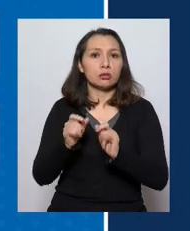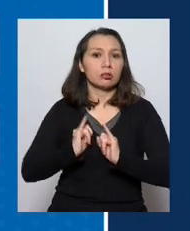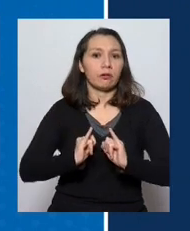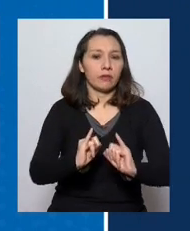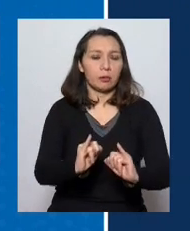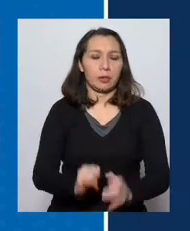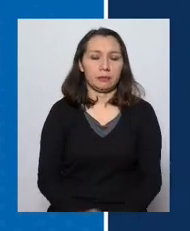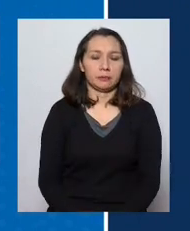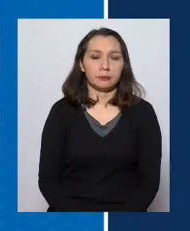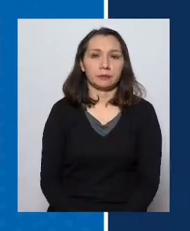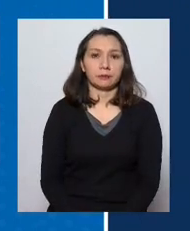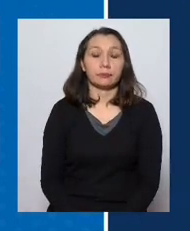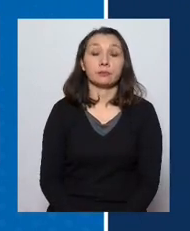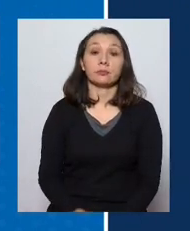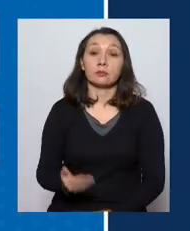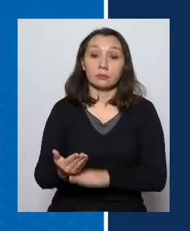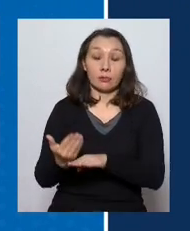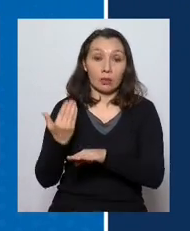entregando.